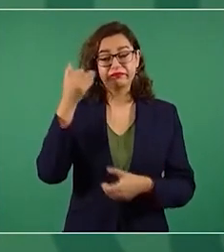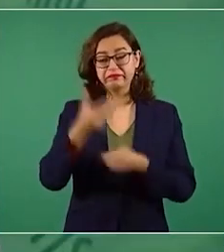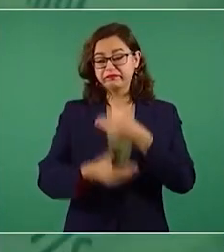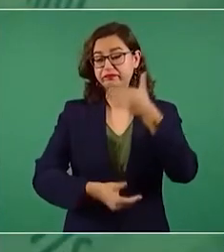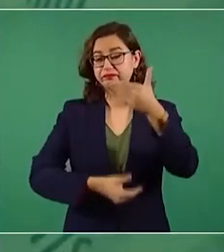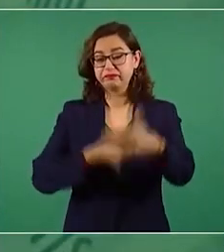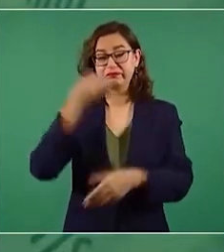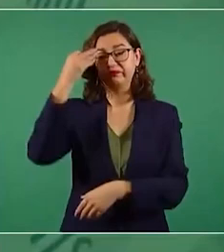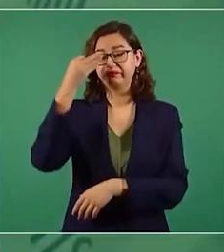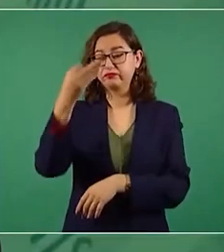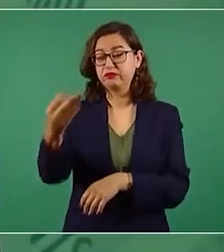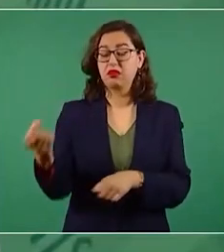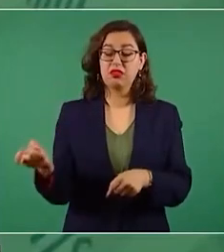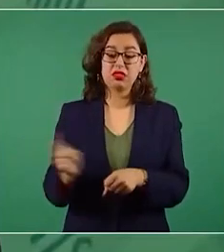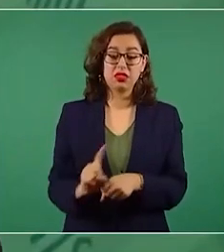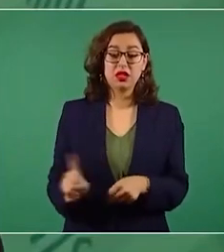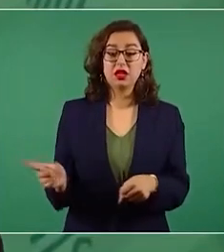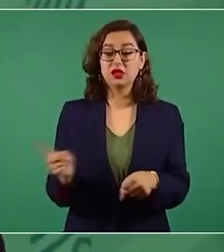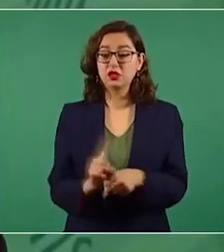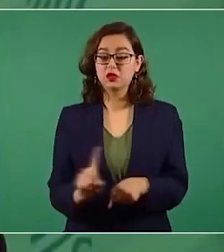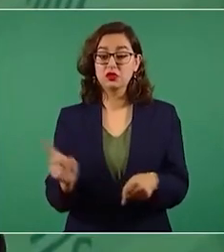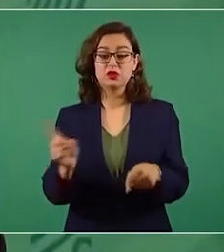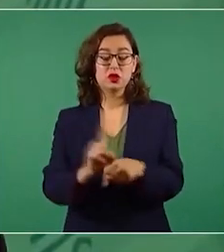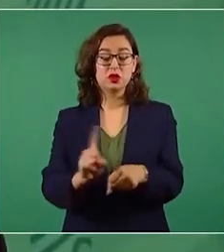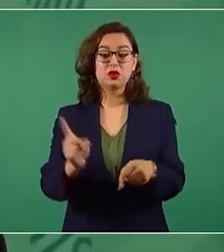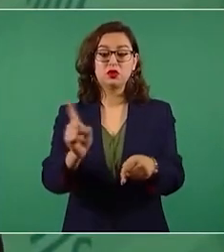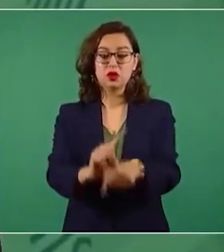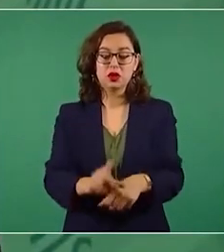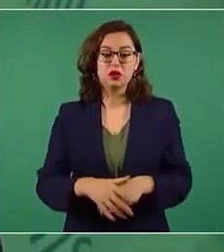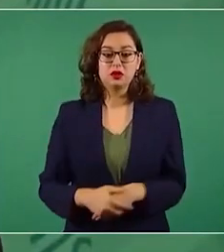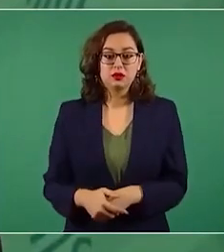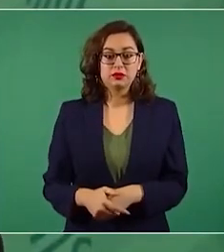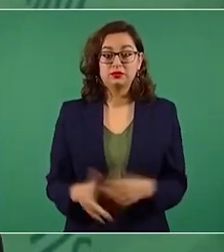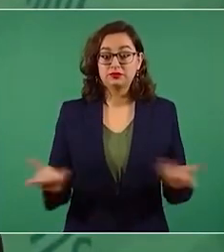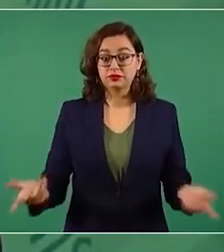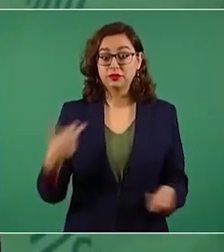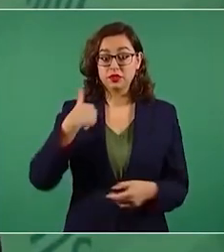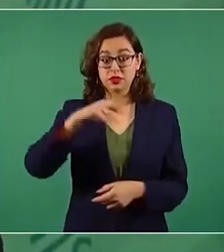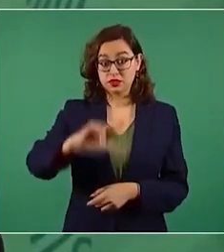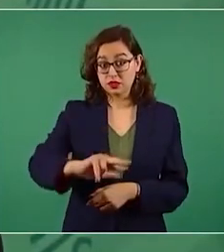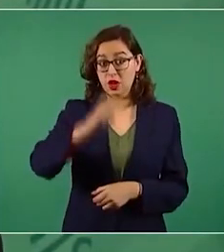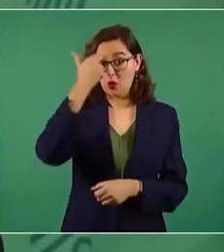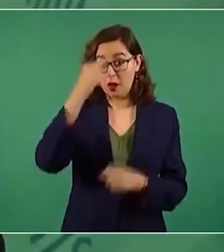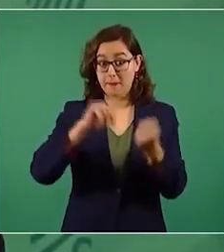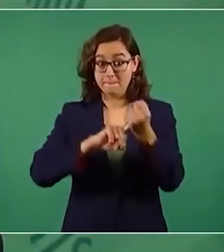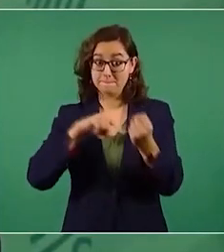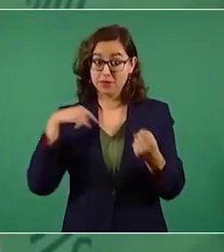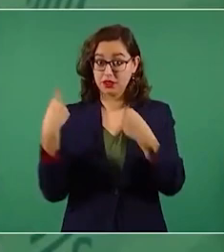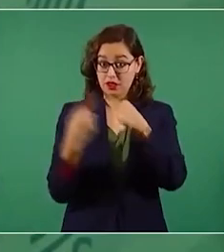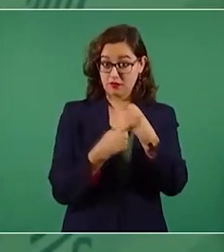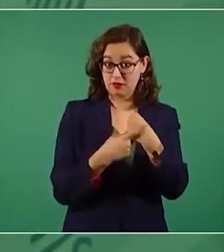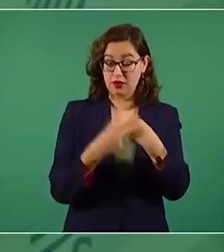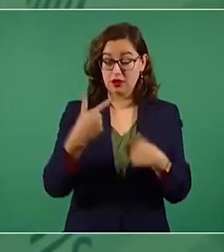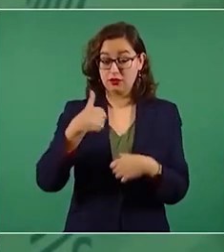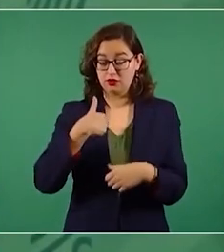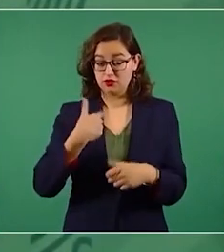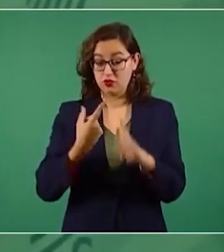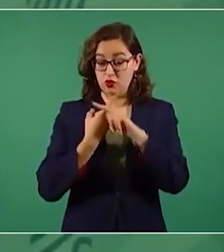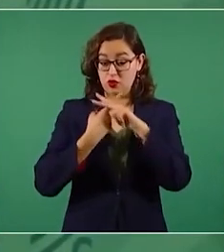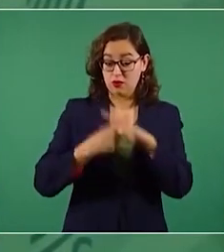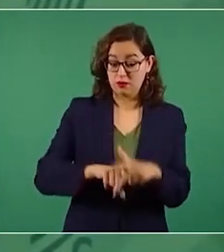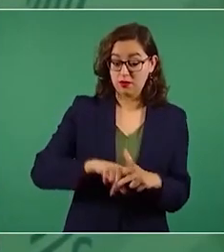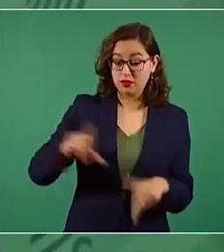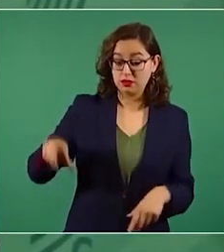Por eso eso de que recibimos un elefante echado y que había que